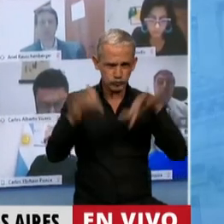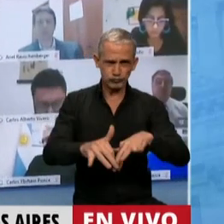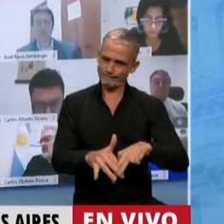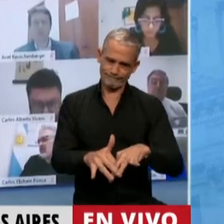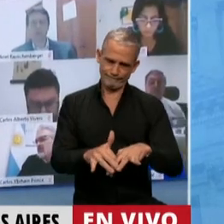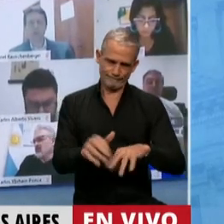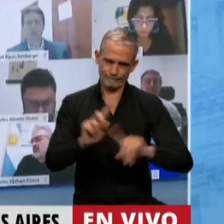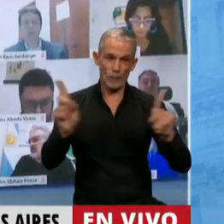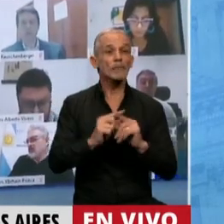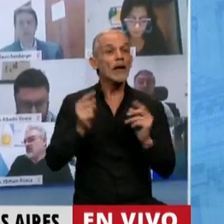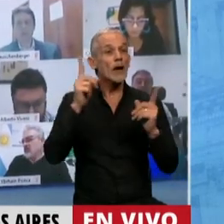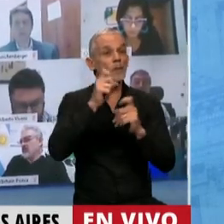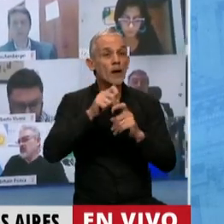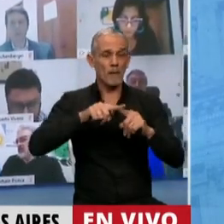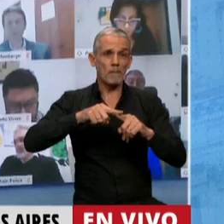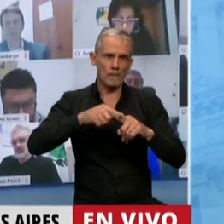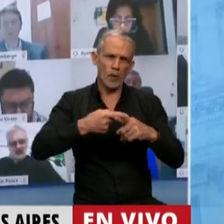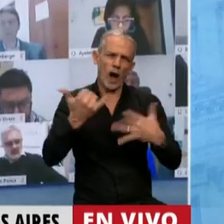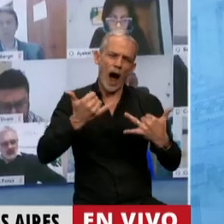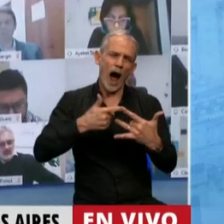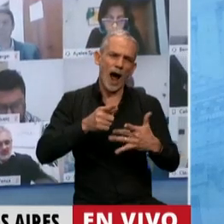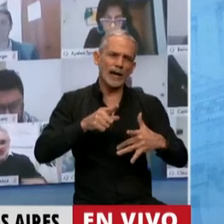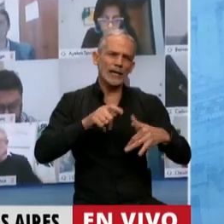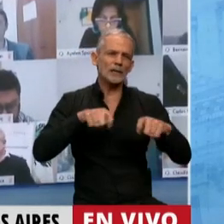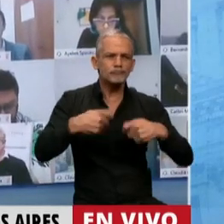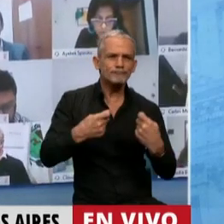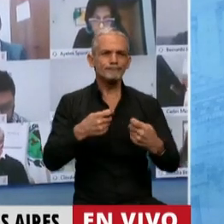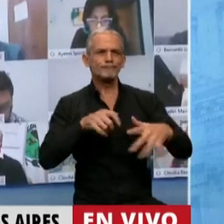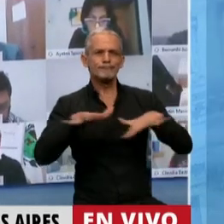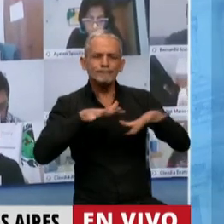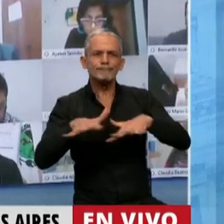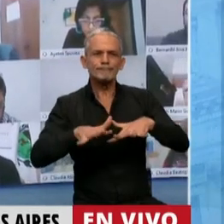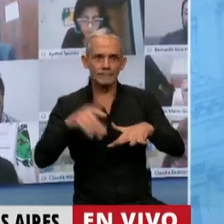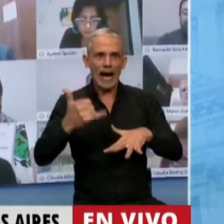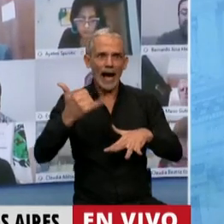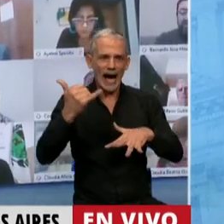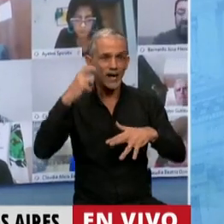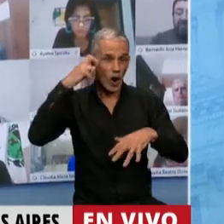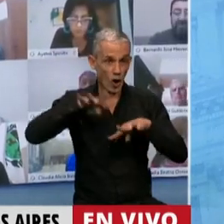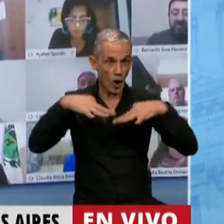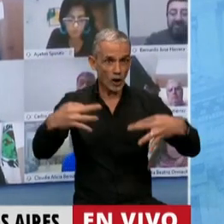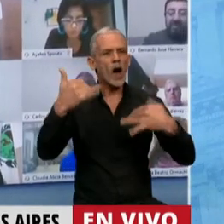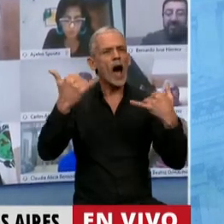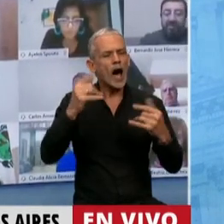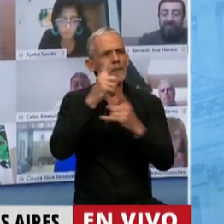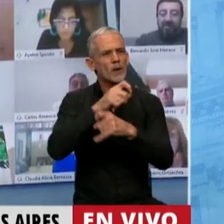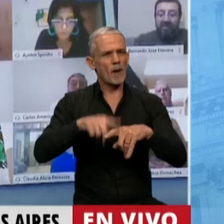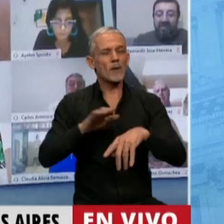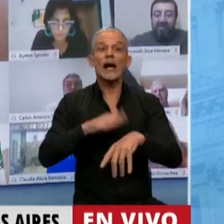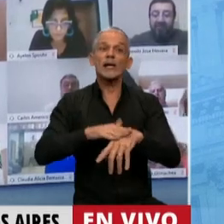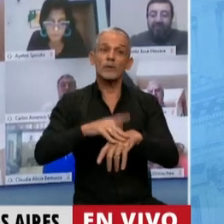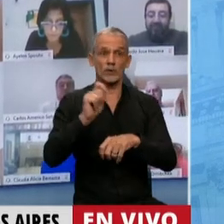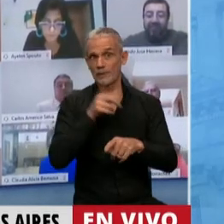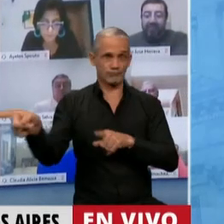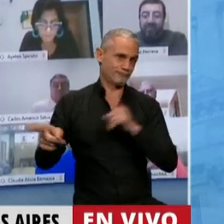Ahora, esta crisis política en la que indudablemente se ha introducido plenamente en el Congreso tiene de responsable de